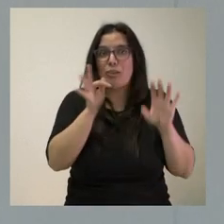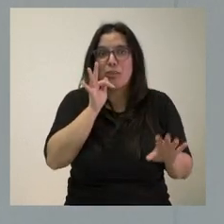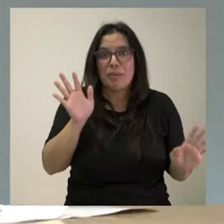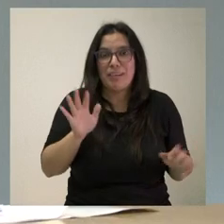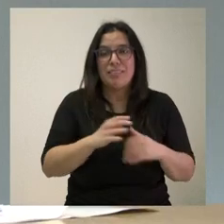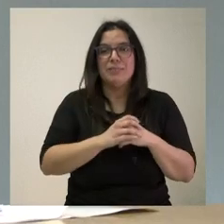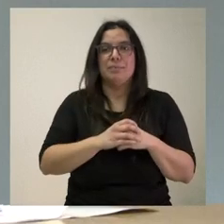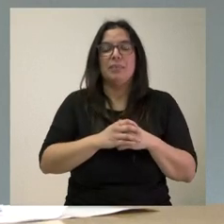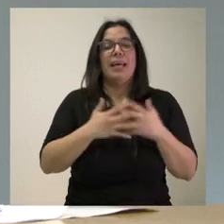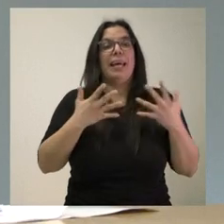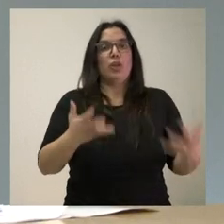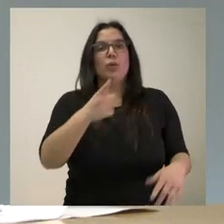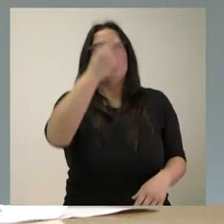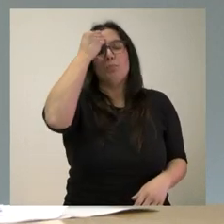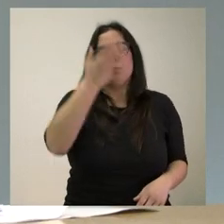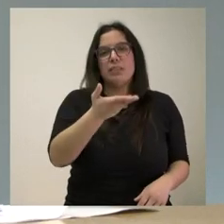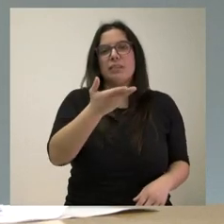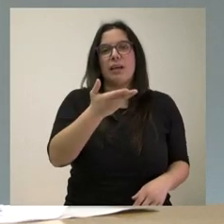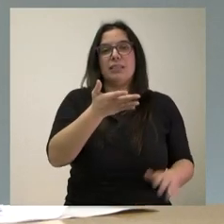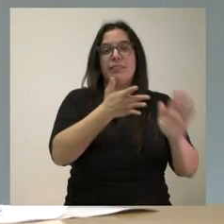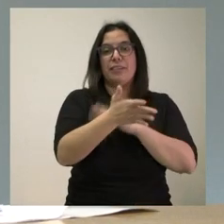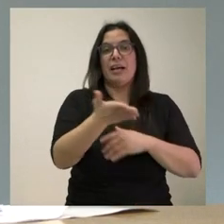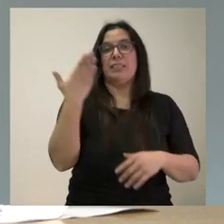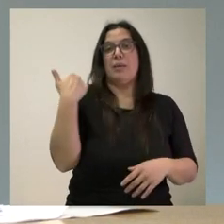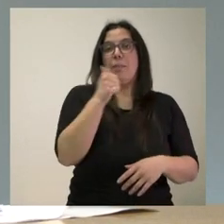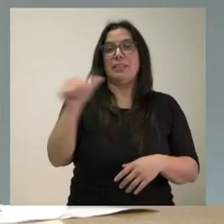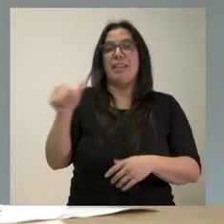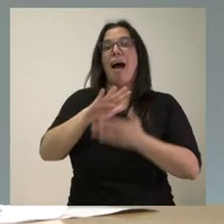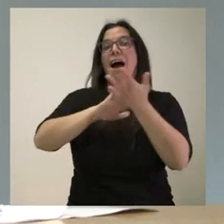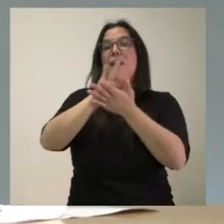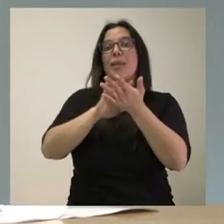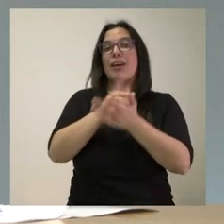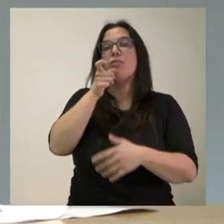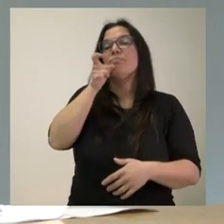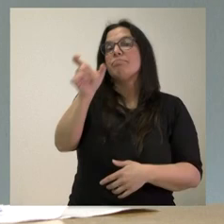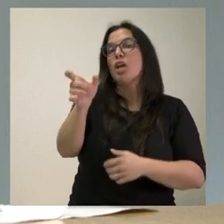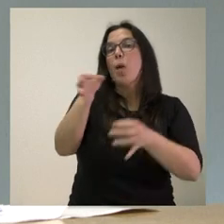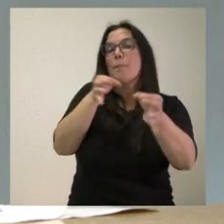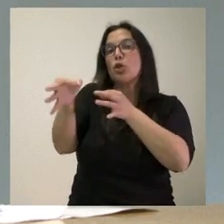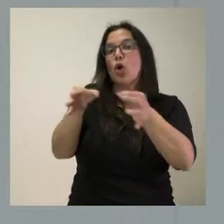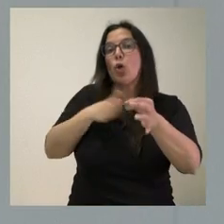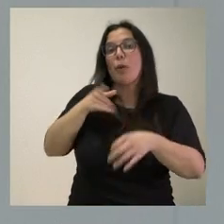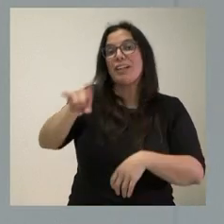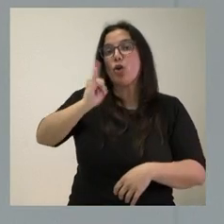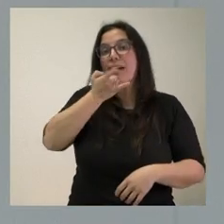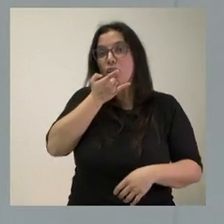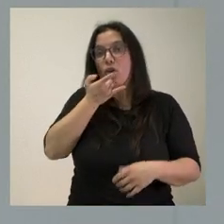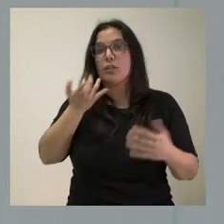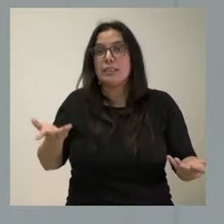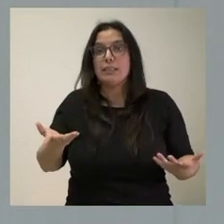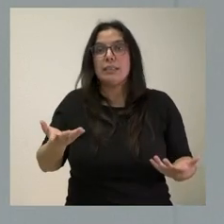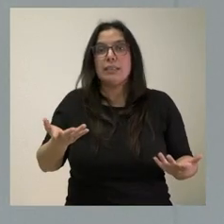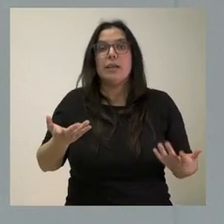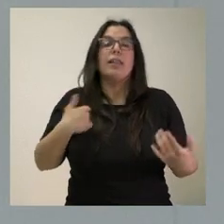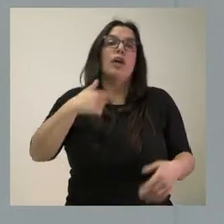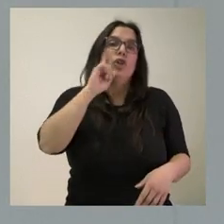no sé si entonces cree que fue un error hablar de protocolo. Pues quizá en la nota, no sé si el